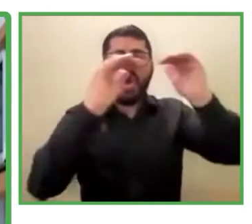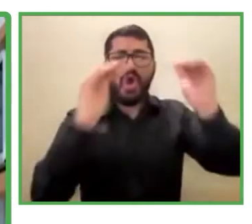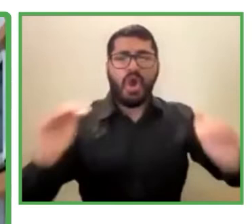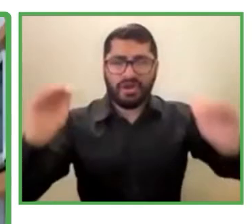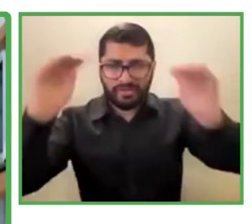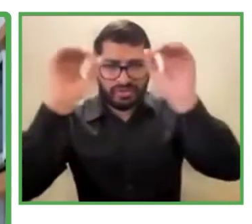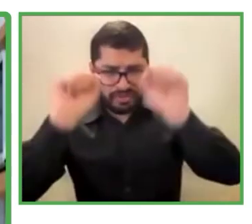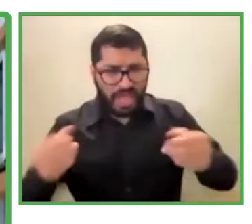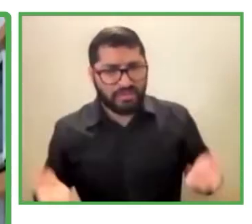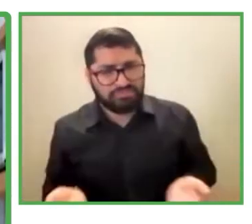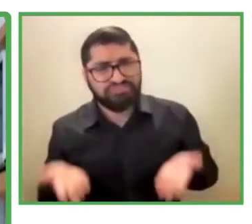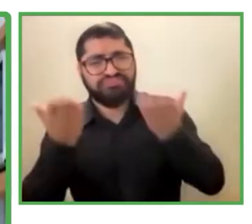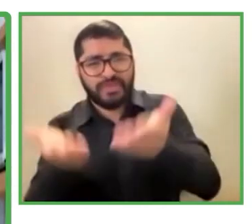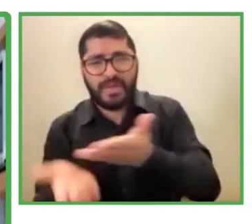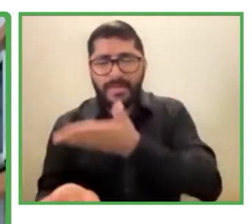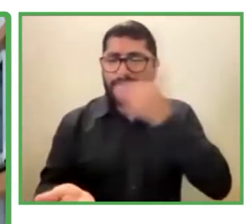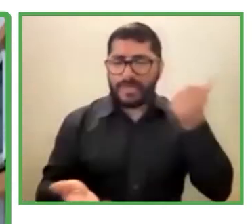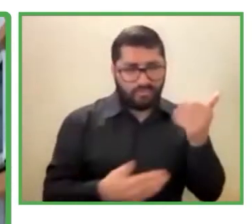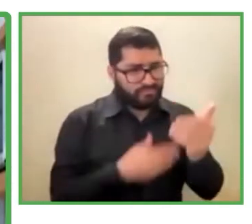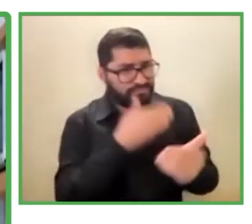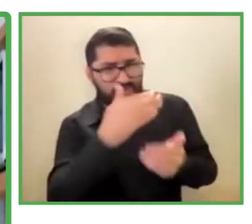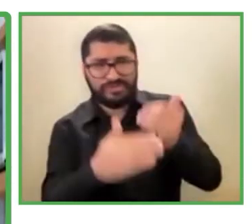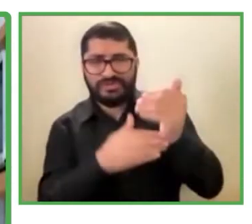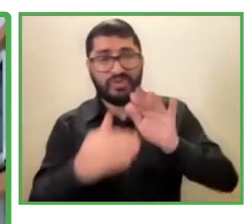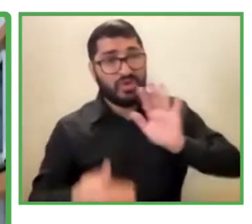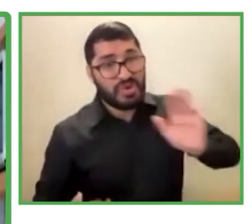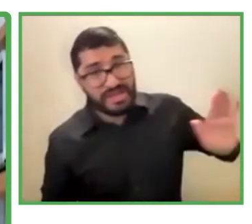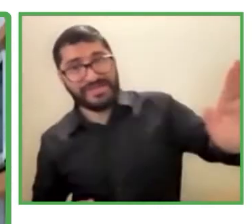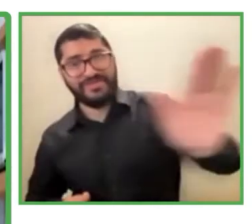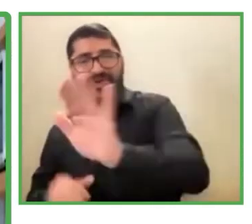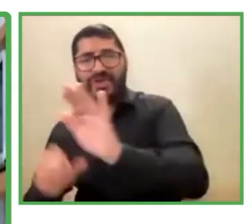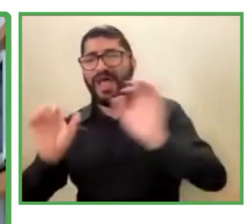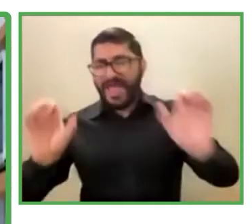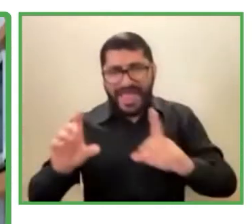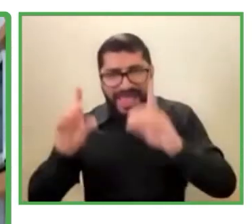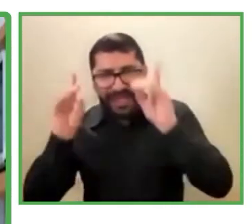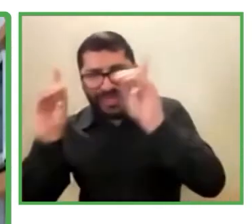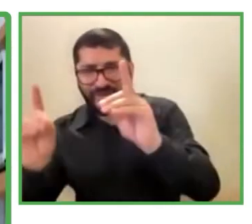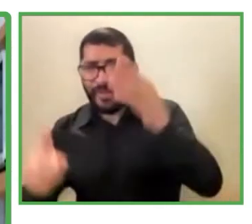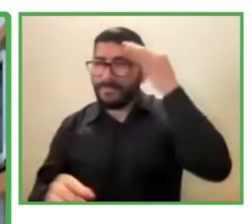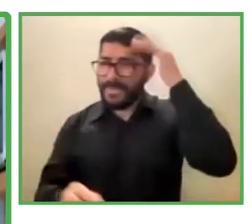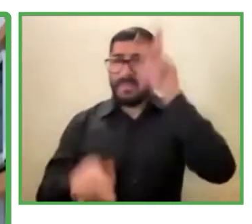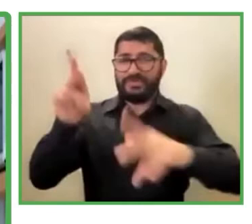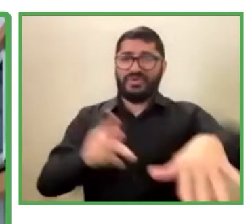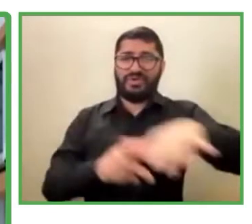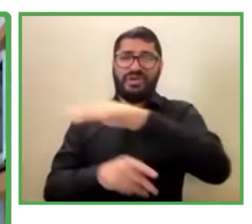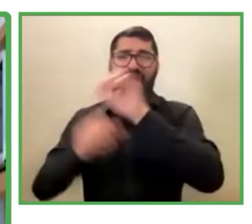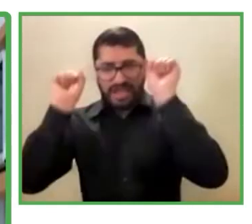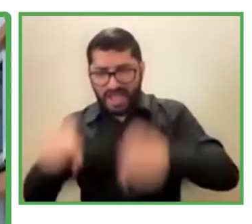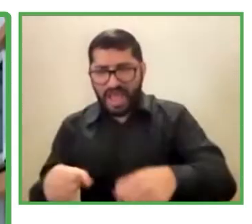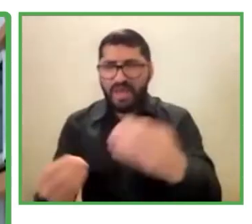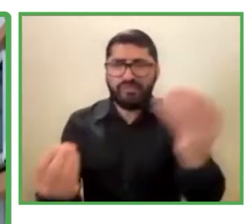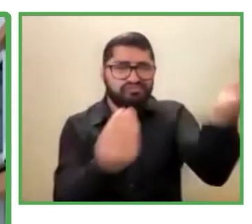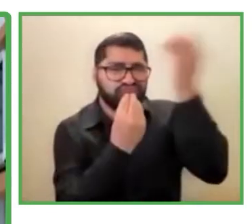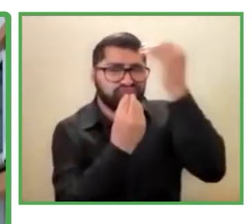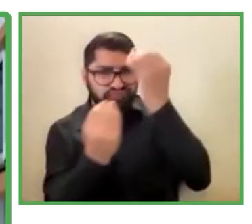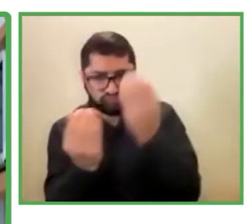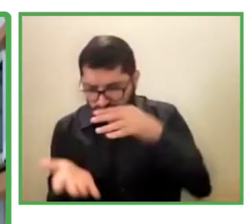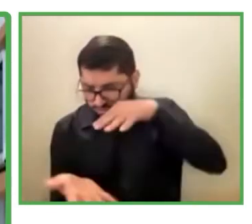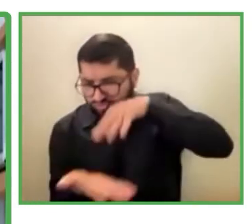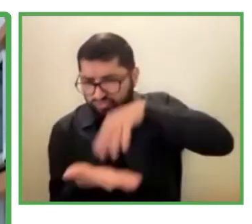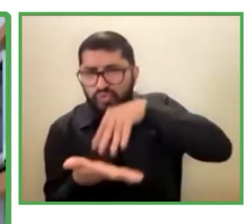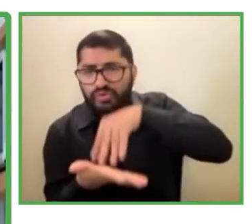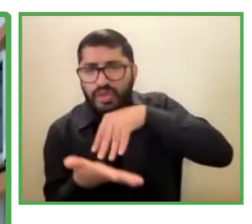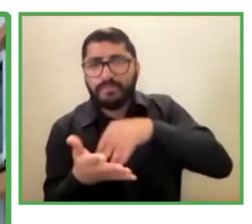educativos para que las personas se fueran actualizando y capacitando. A la par también, la persona con discapacidad